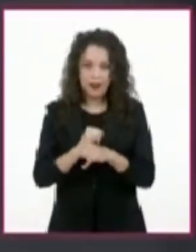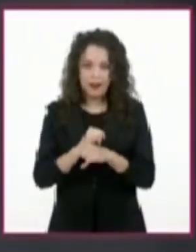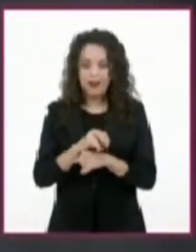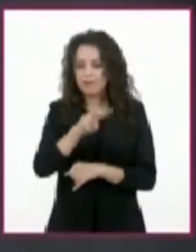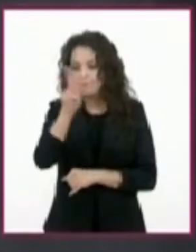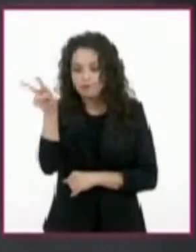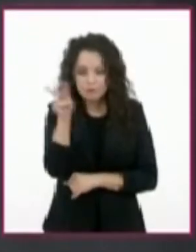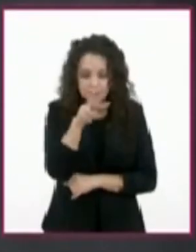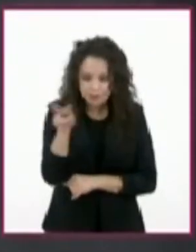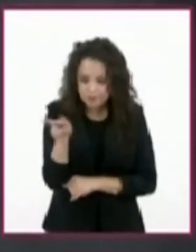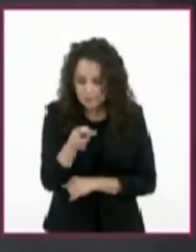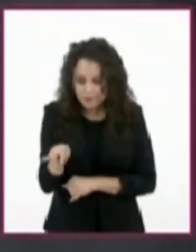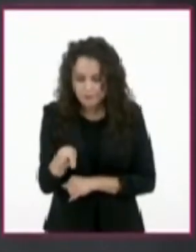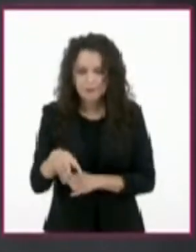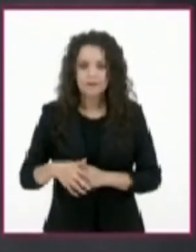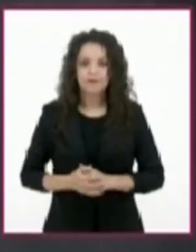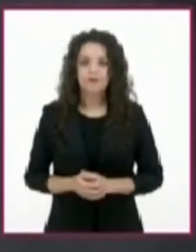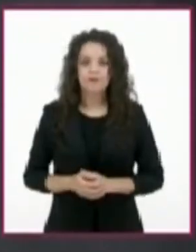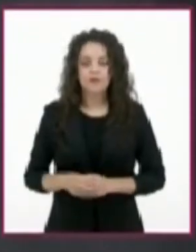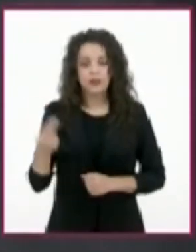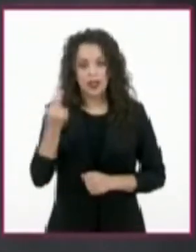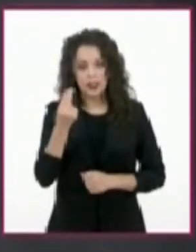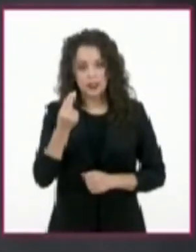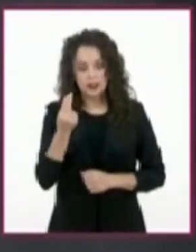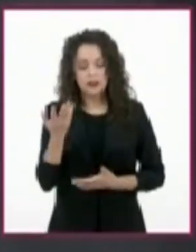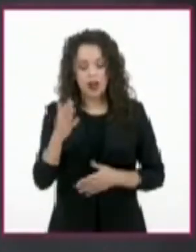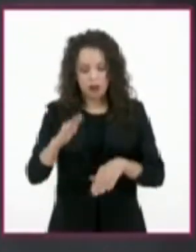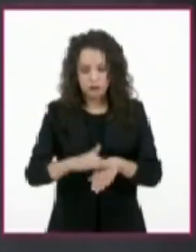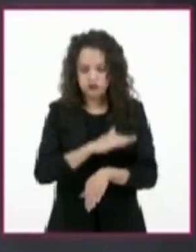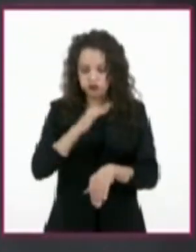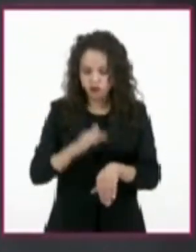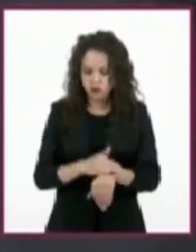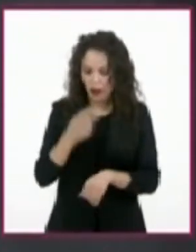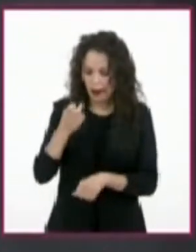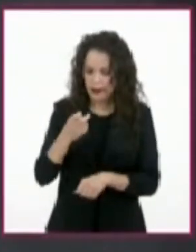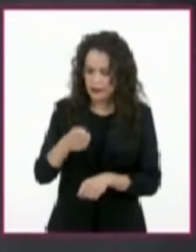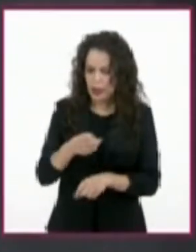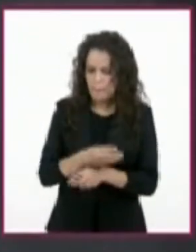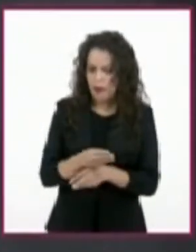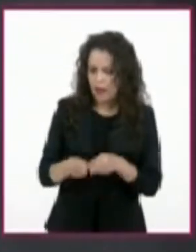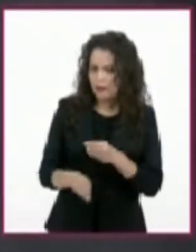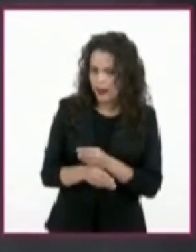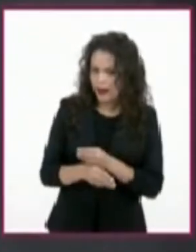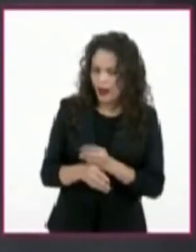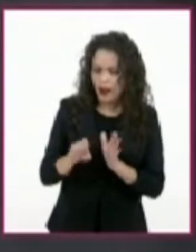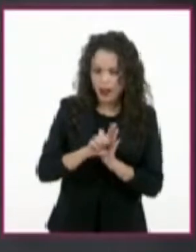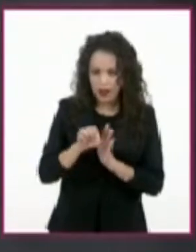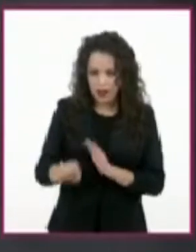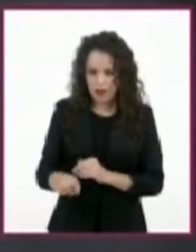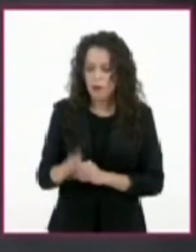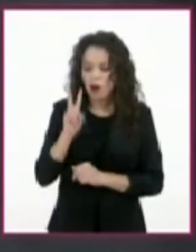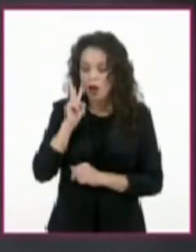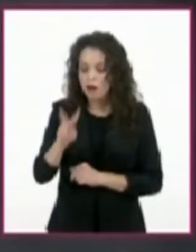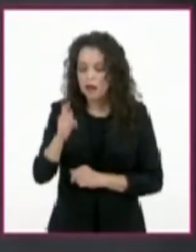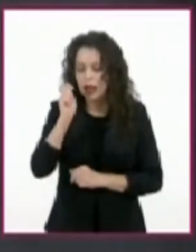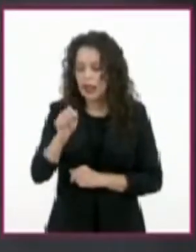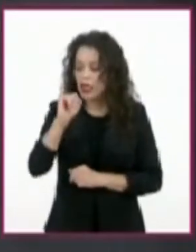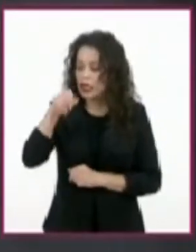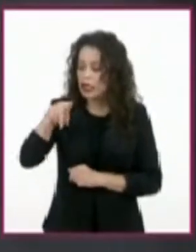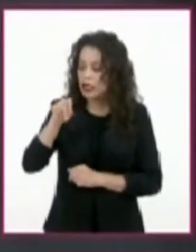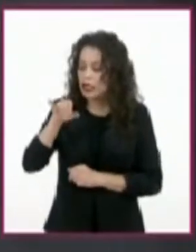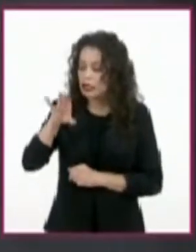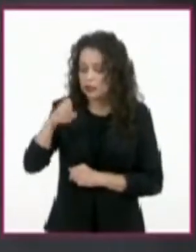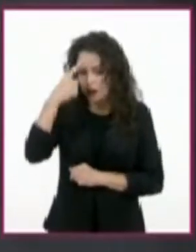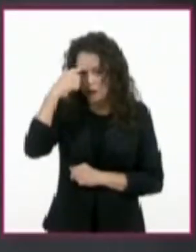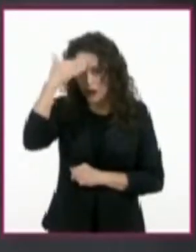Para sazonar, evaluamos el material. En este punto de cocción, por ejemplo, podemos revisar el índice para darnos una idea de la